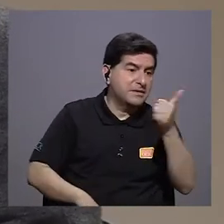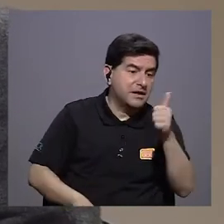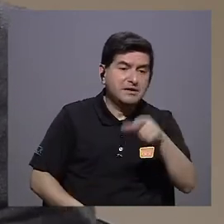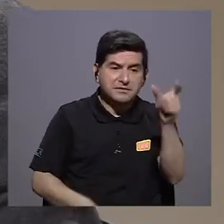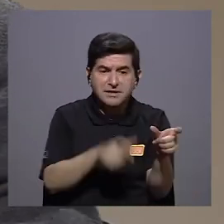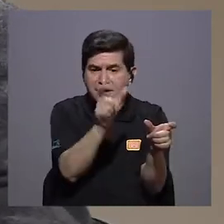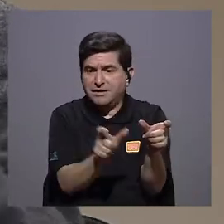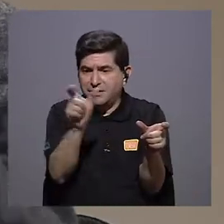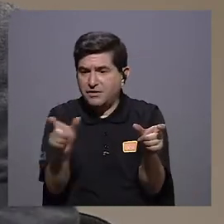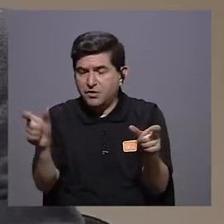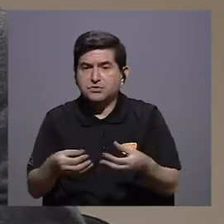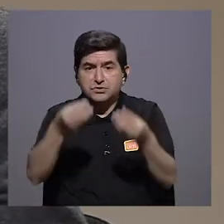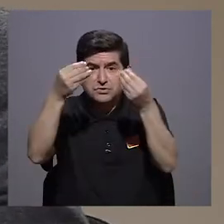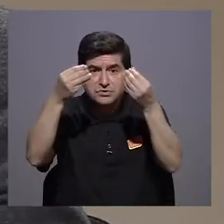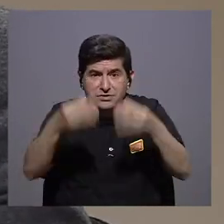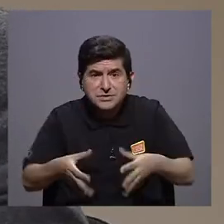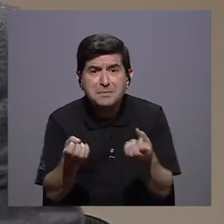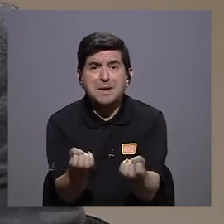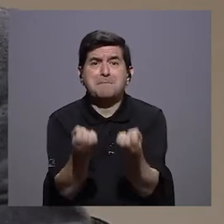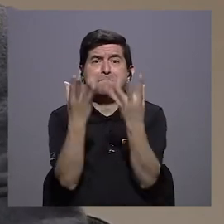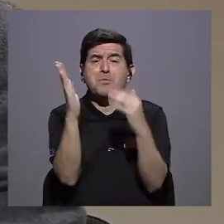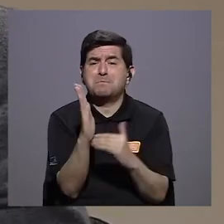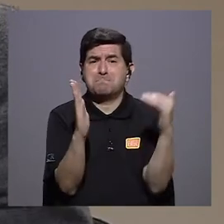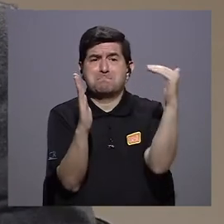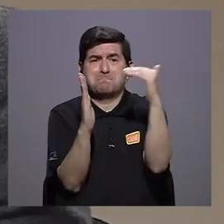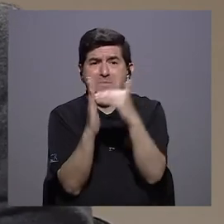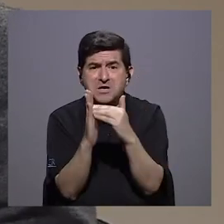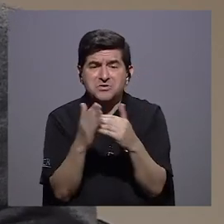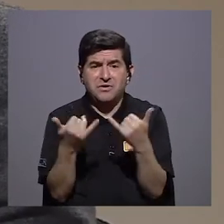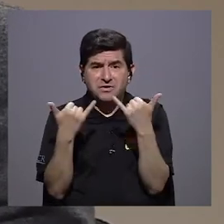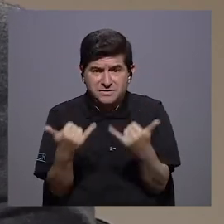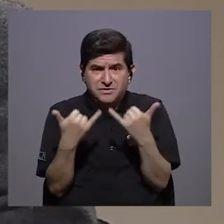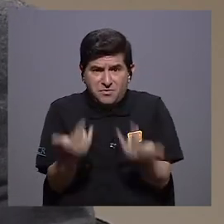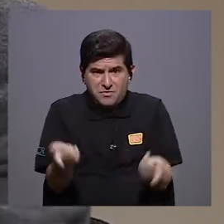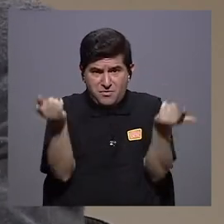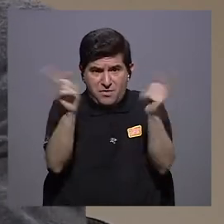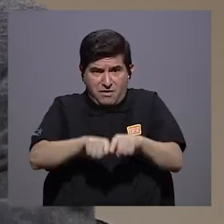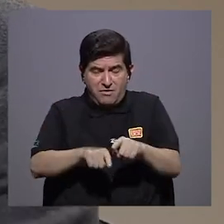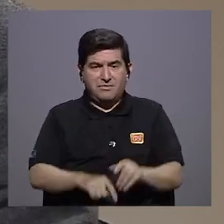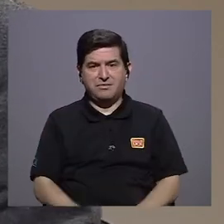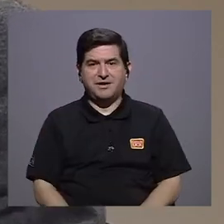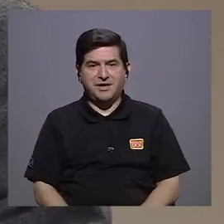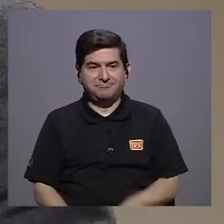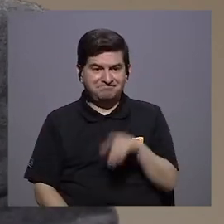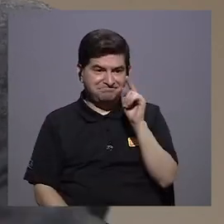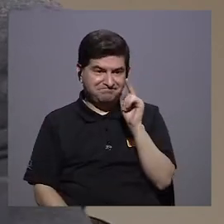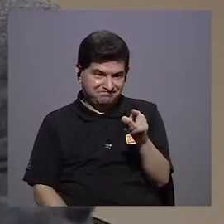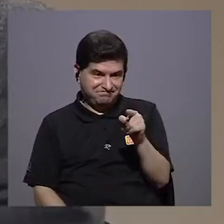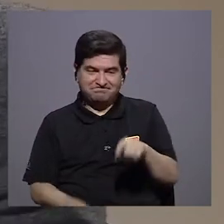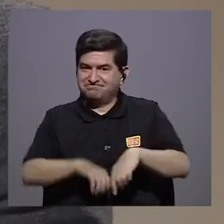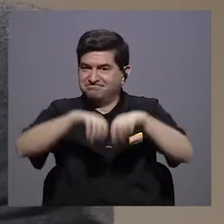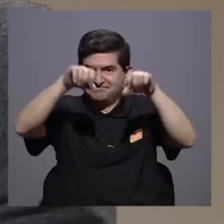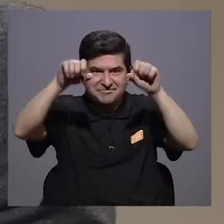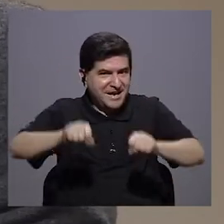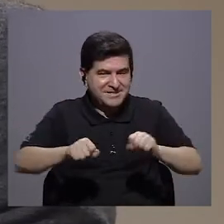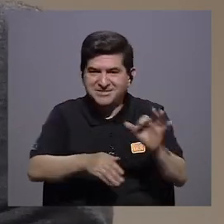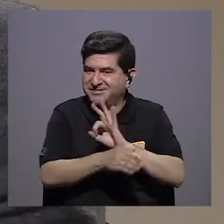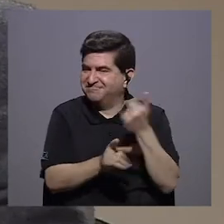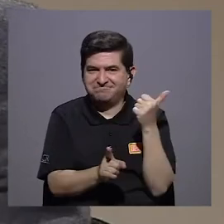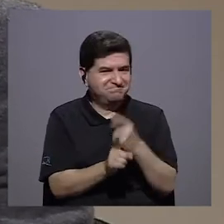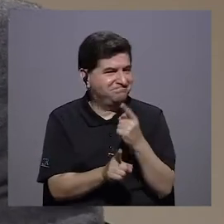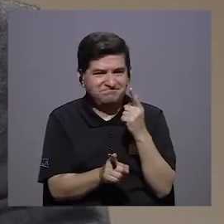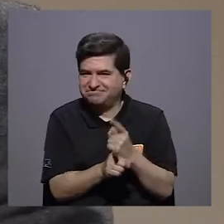también. Si se pierden cualquier cantidad, millones de especies que se están perdiendo, pues no va a dejar que el ecosistema funcione